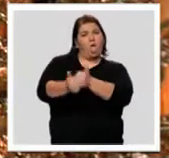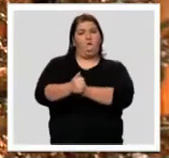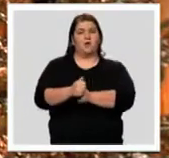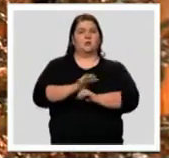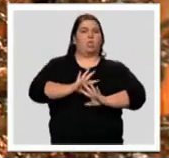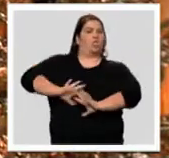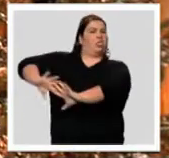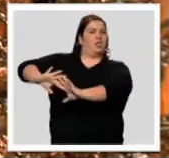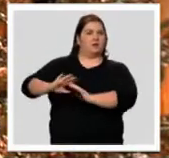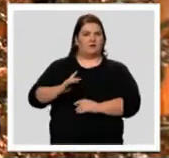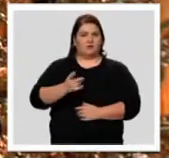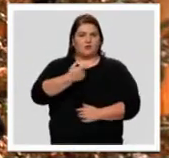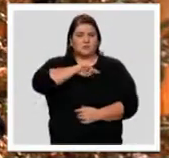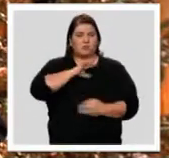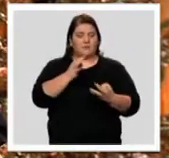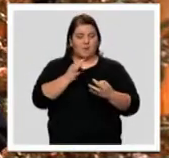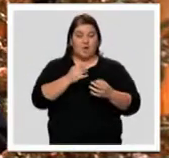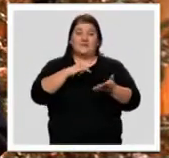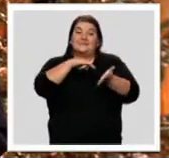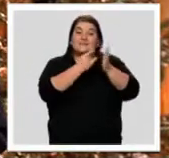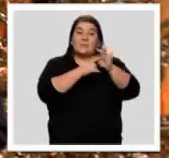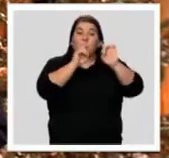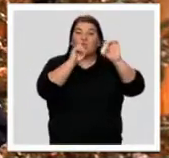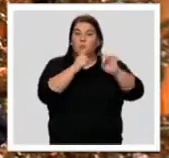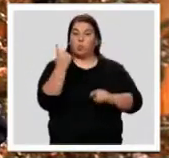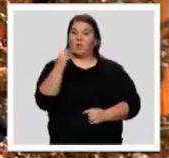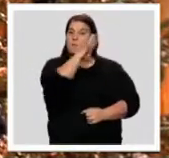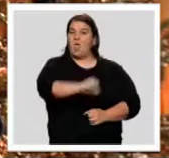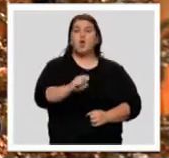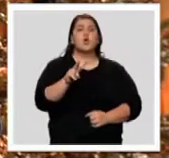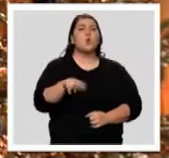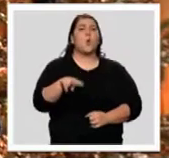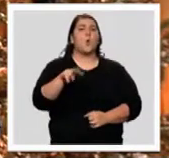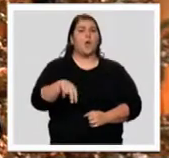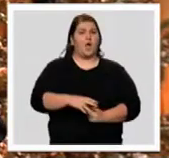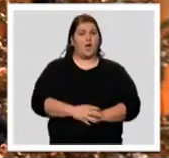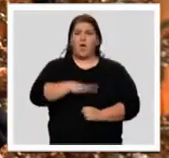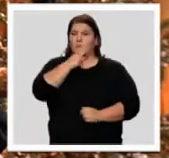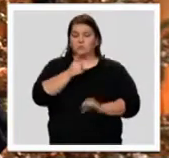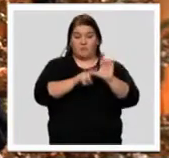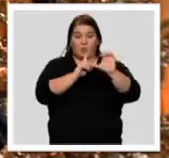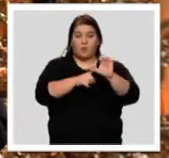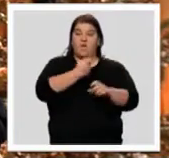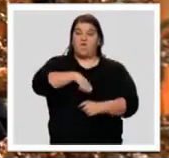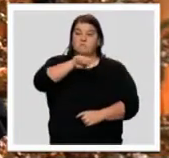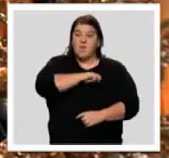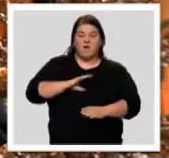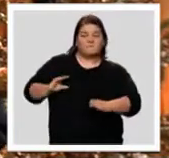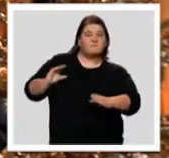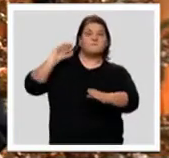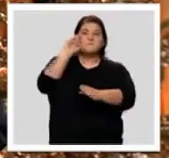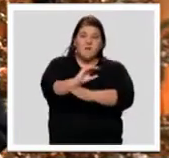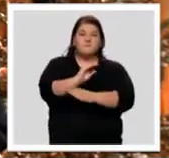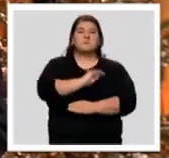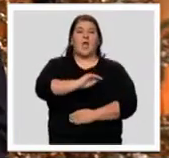El dinero nunca ha podido comprar un buen sistema educativo. España y Extremadura invierten más que los países